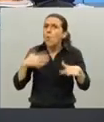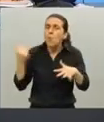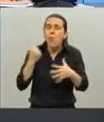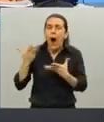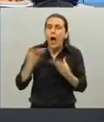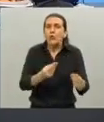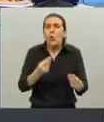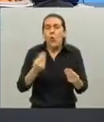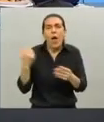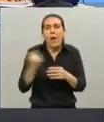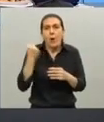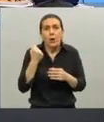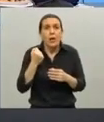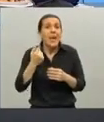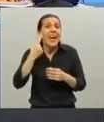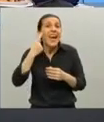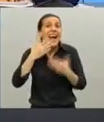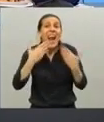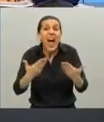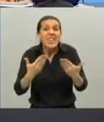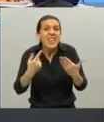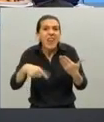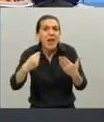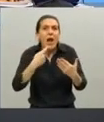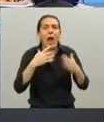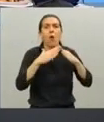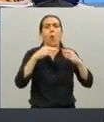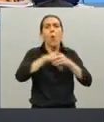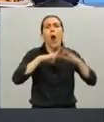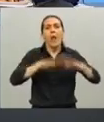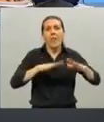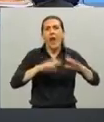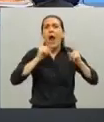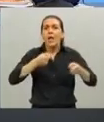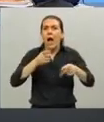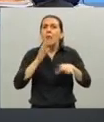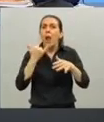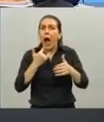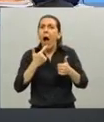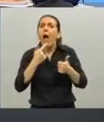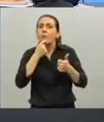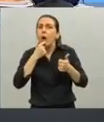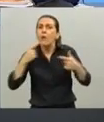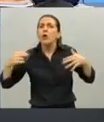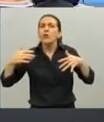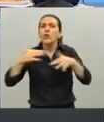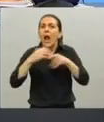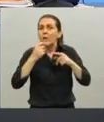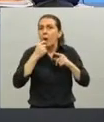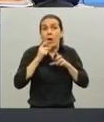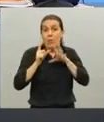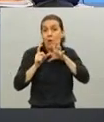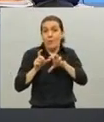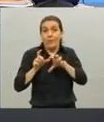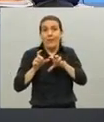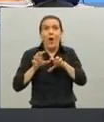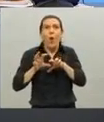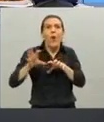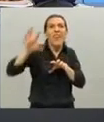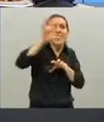Y eso se logró por la cuarentena y por las restricciones que hemos puesto al tránsito interjurisdiccional, que ha